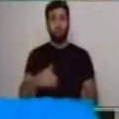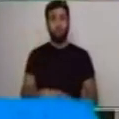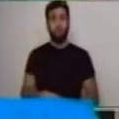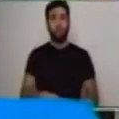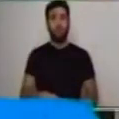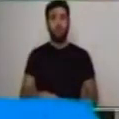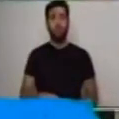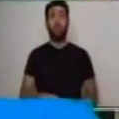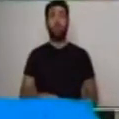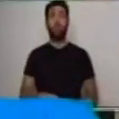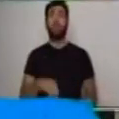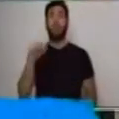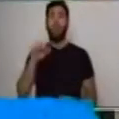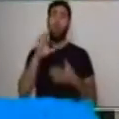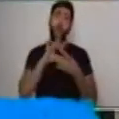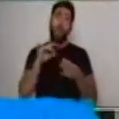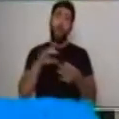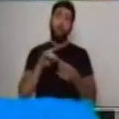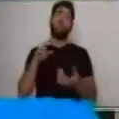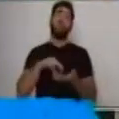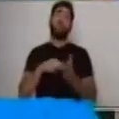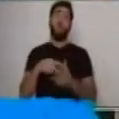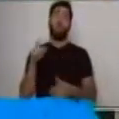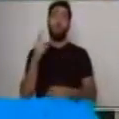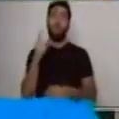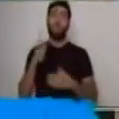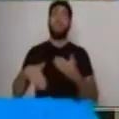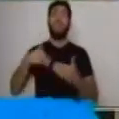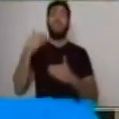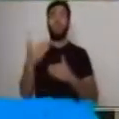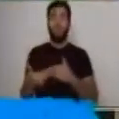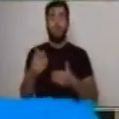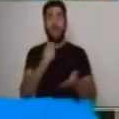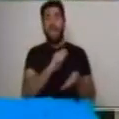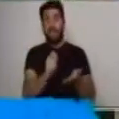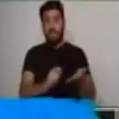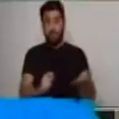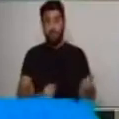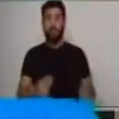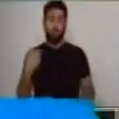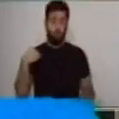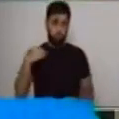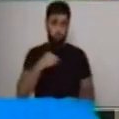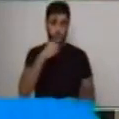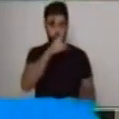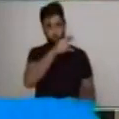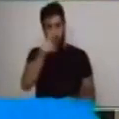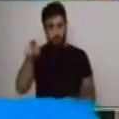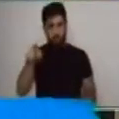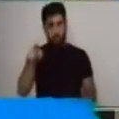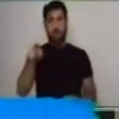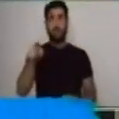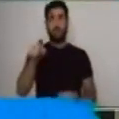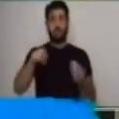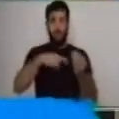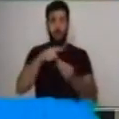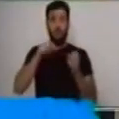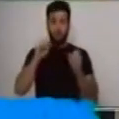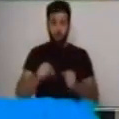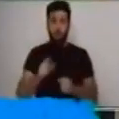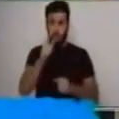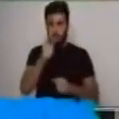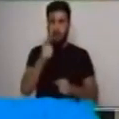a la escritura. Entonces en casa podemos con nuestra familia compartir algunas